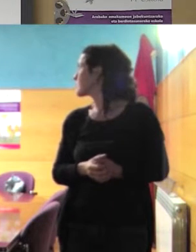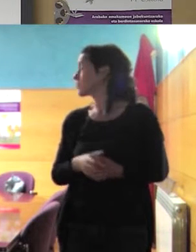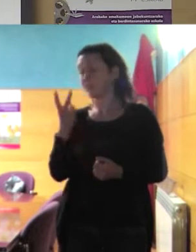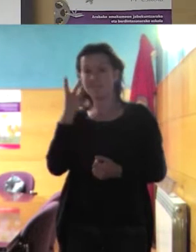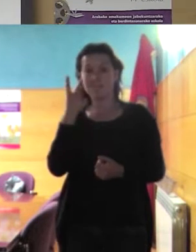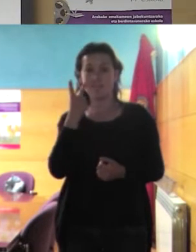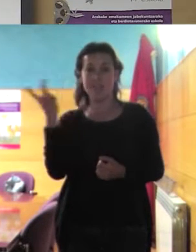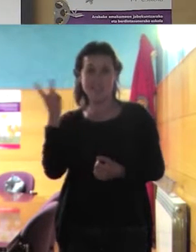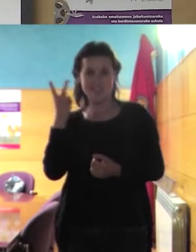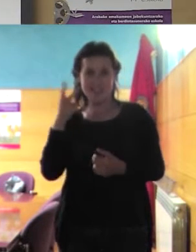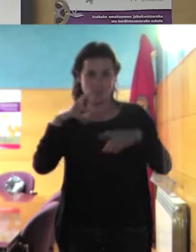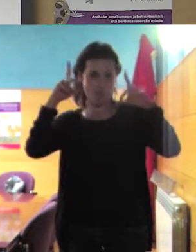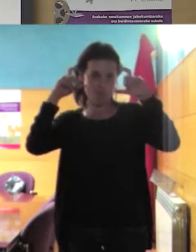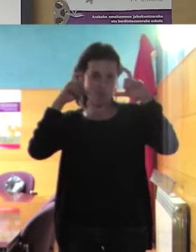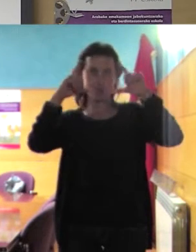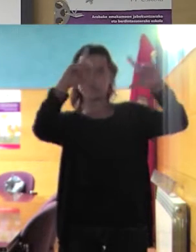lleva pañuelo y otra no